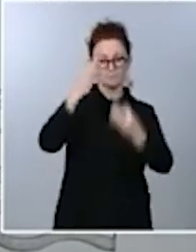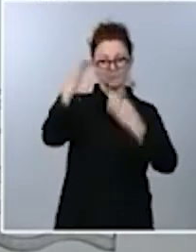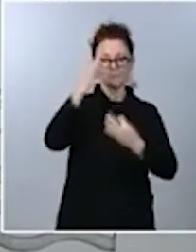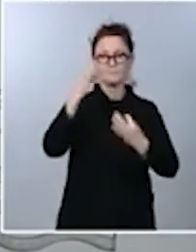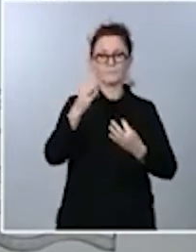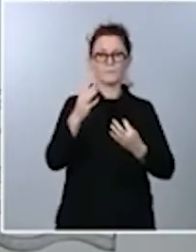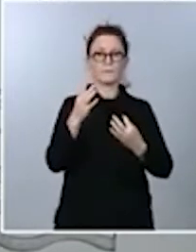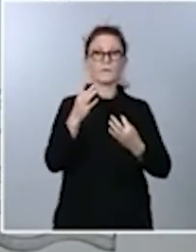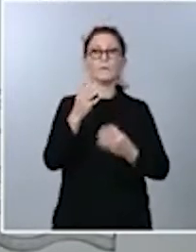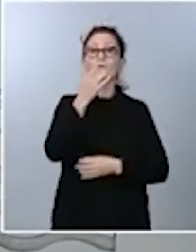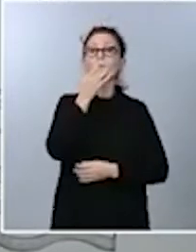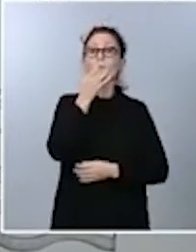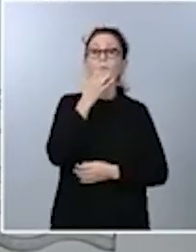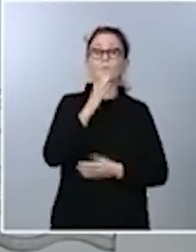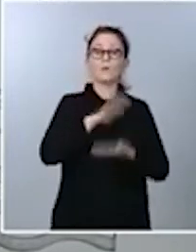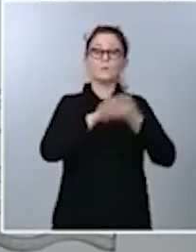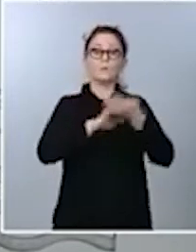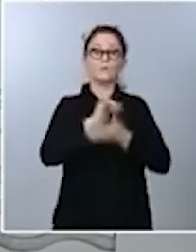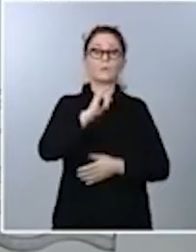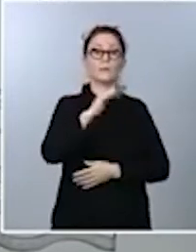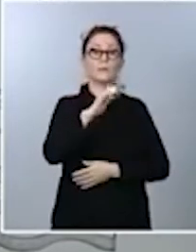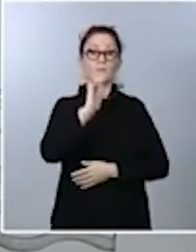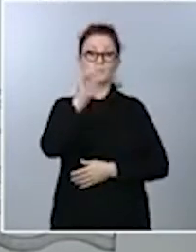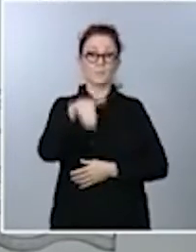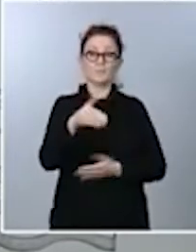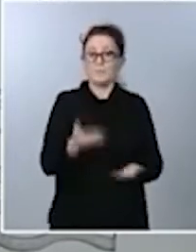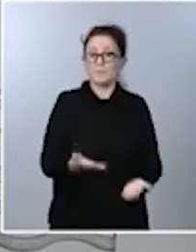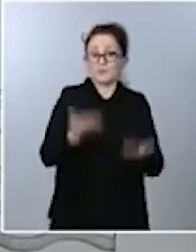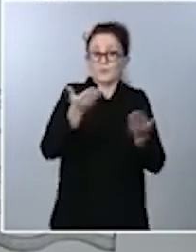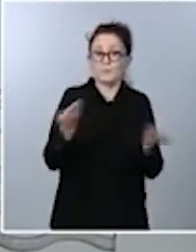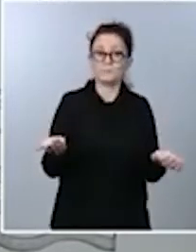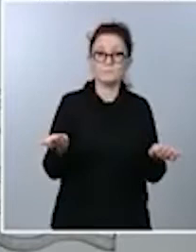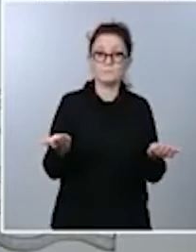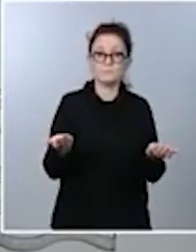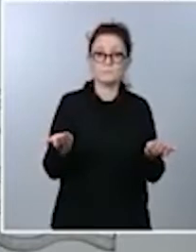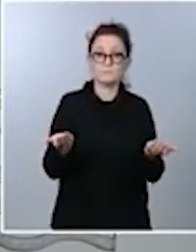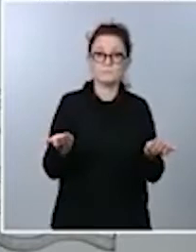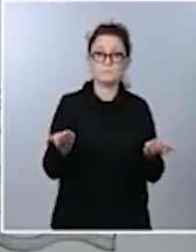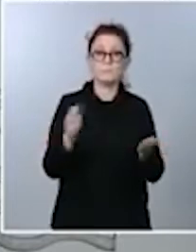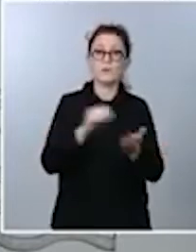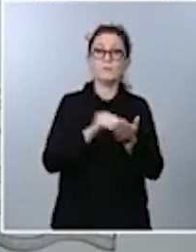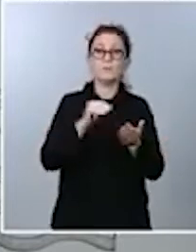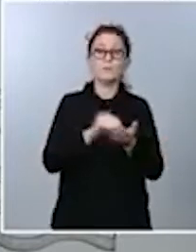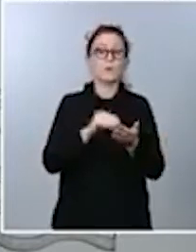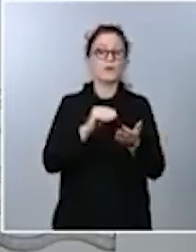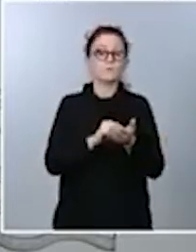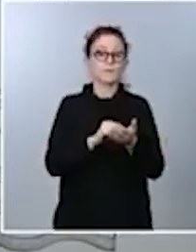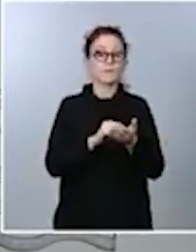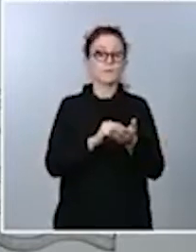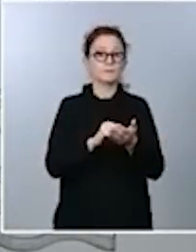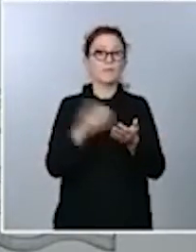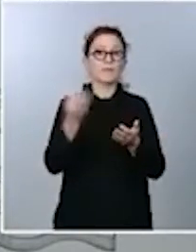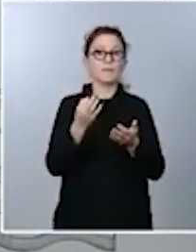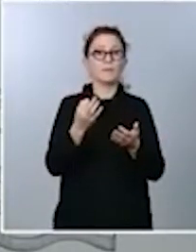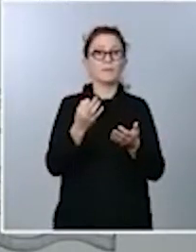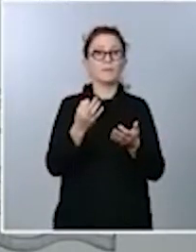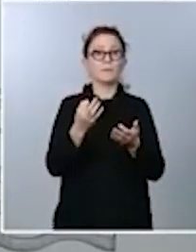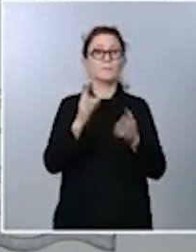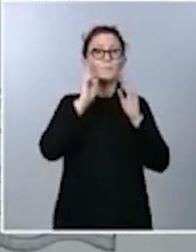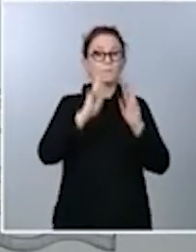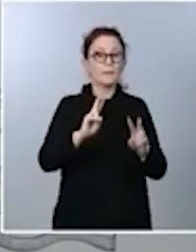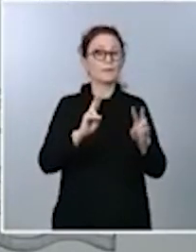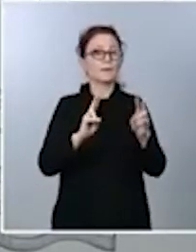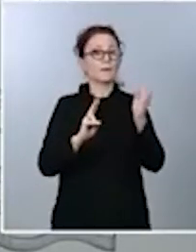ejemplo, al IPREN. El IPREN va a subir. Aquí, muchas veces la finura consiste en ver en qué porcentaje exactamente va a subir.